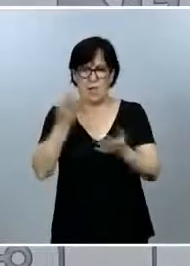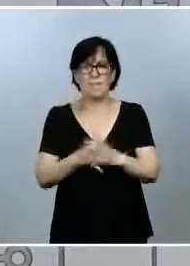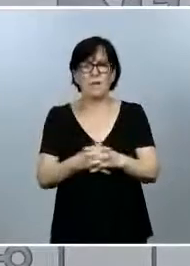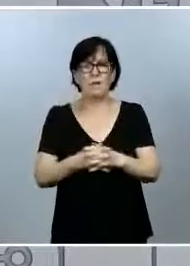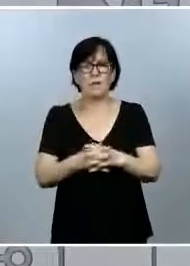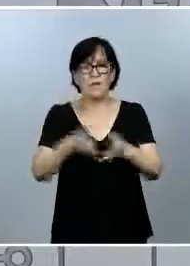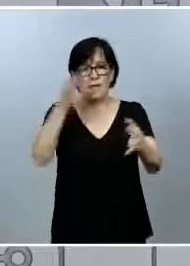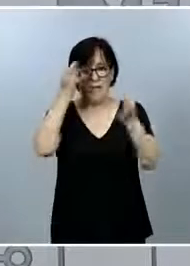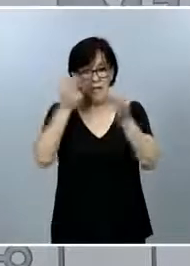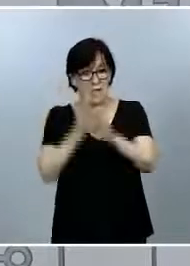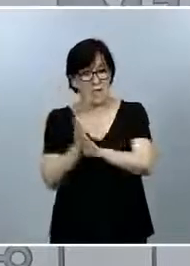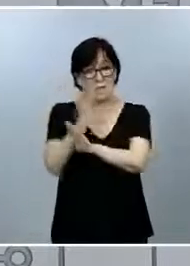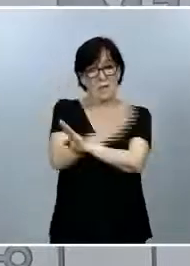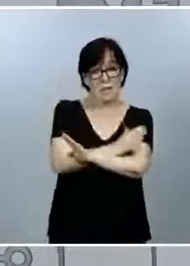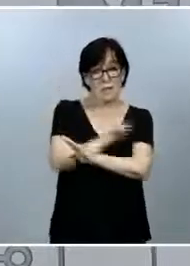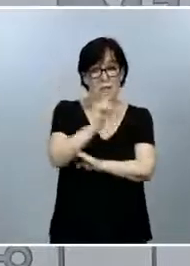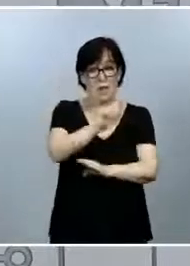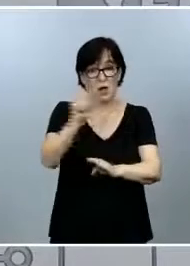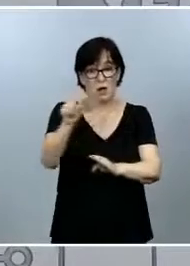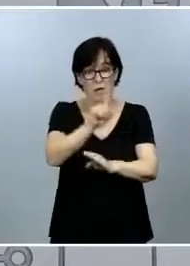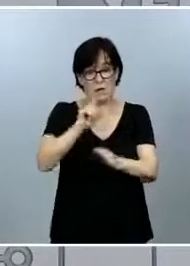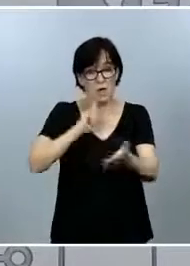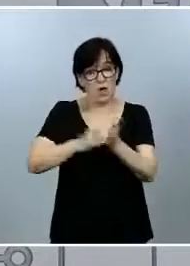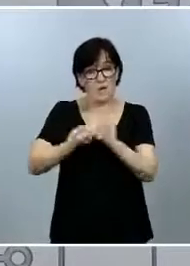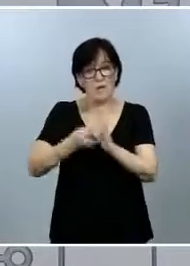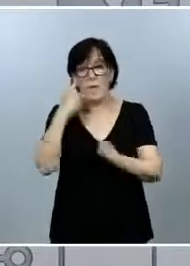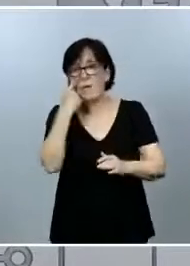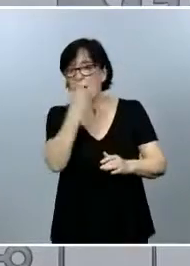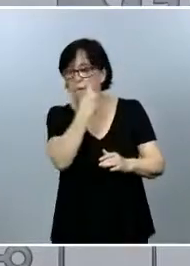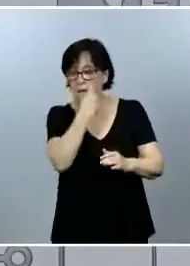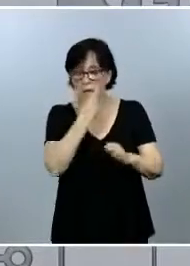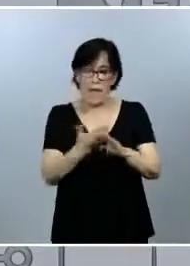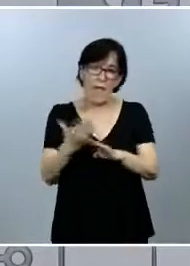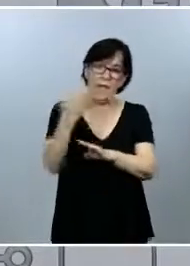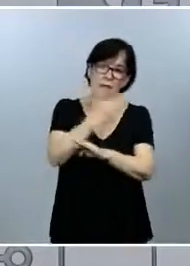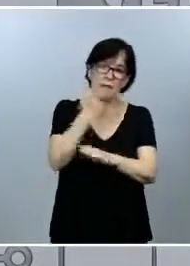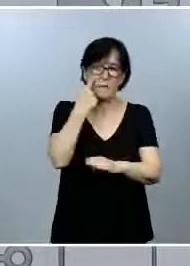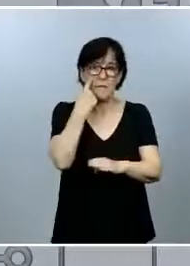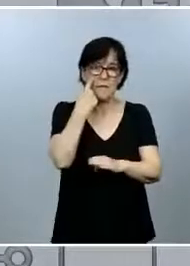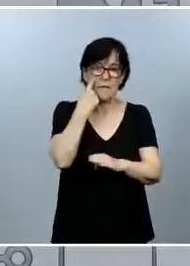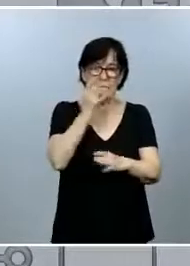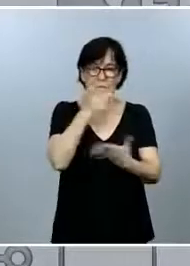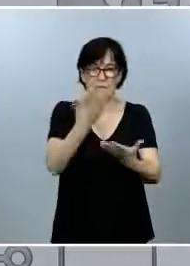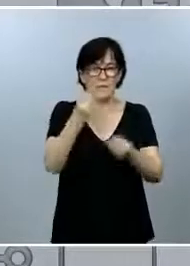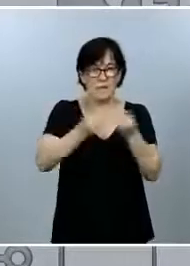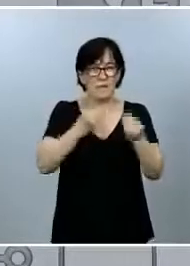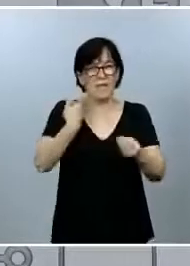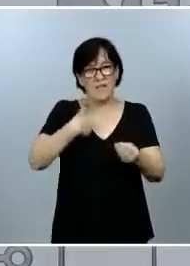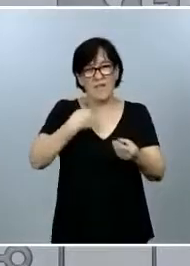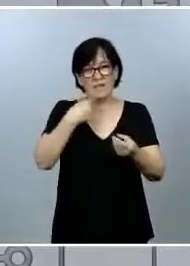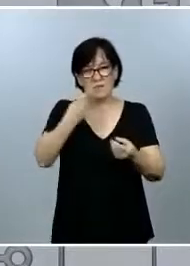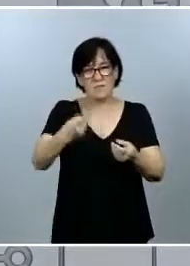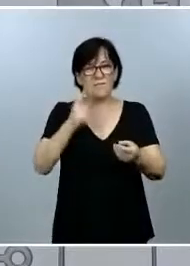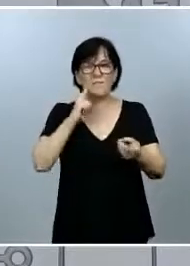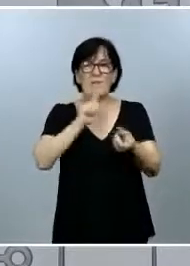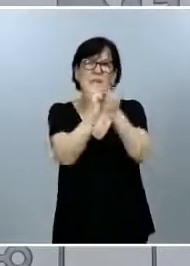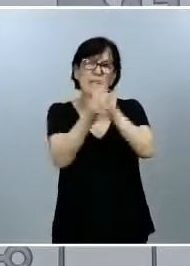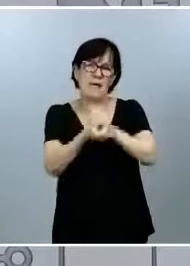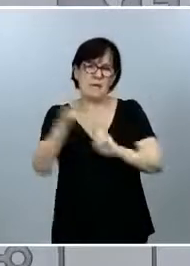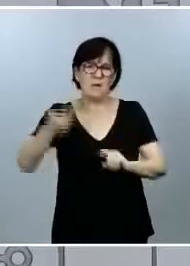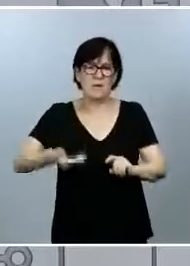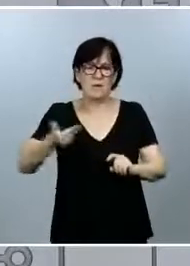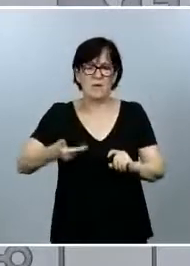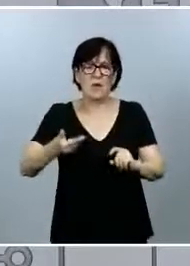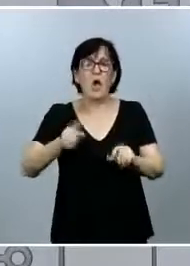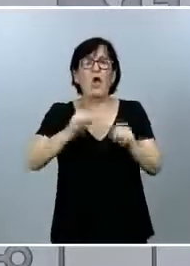datos previos al día 11 con el sistema de vigilancia anterior, ya conocen, yo creo que ya conocen todos ustedes que hubo un cambio importante en la forma de